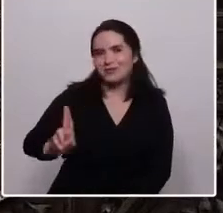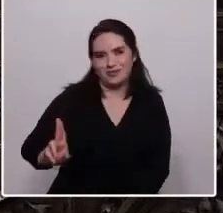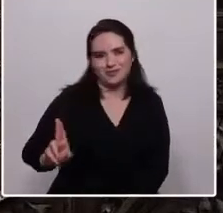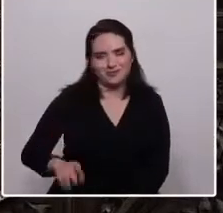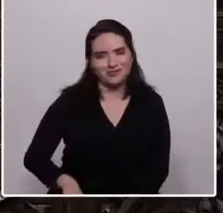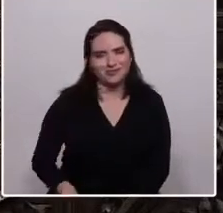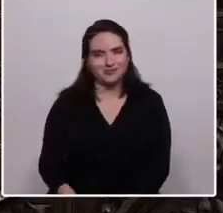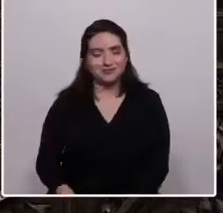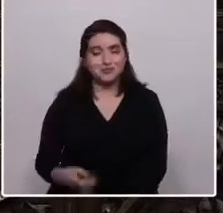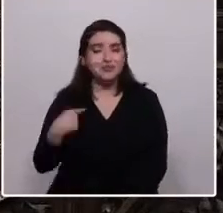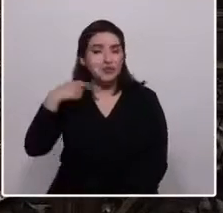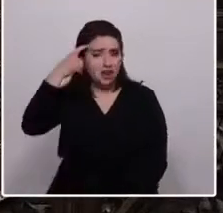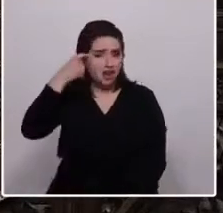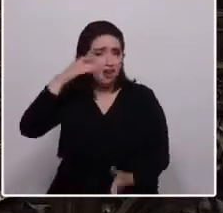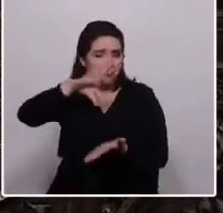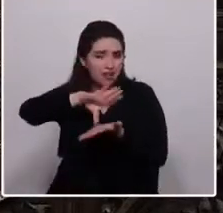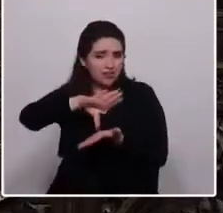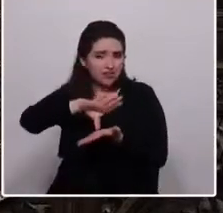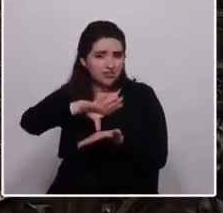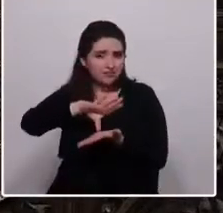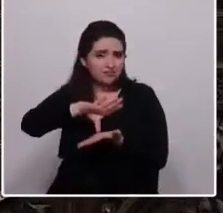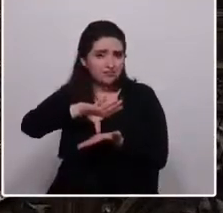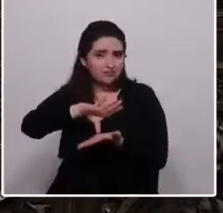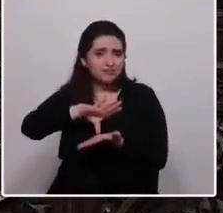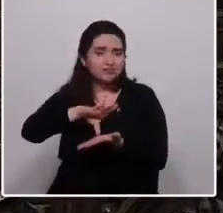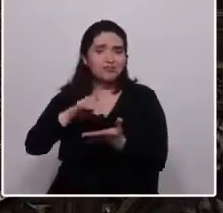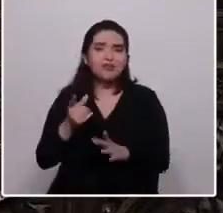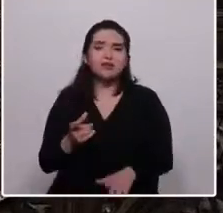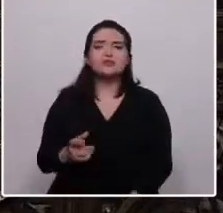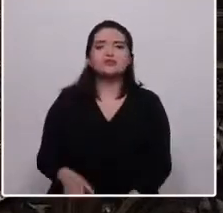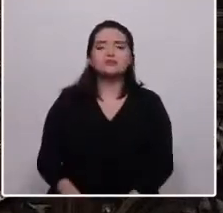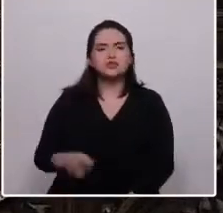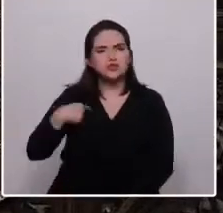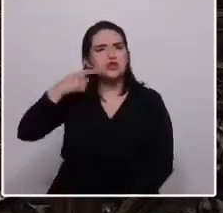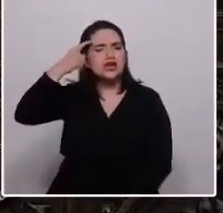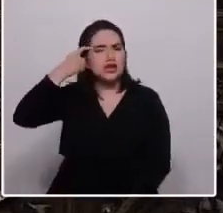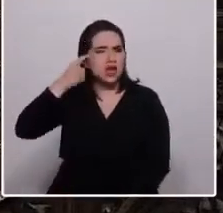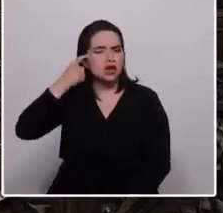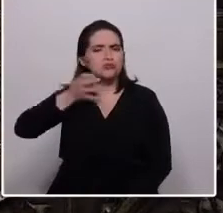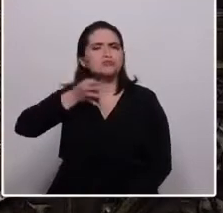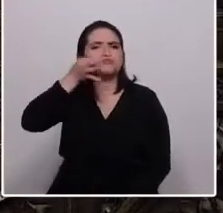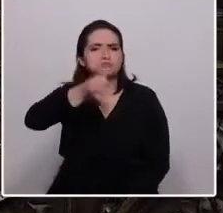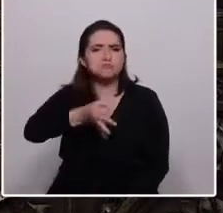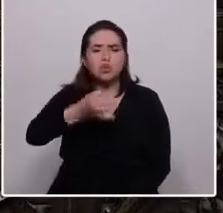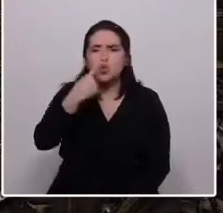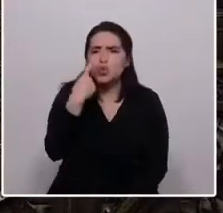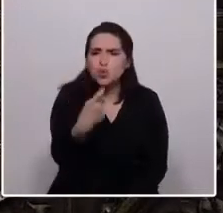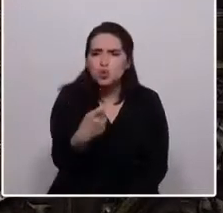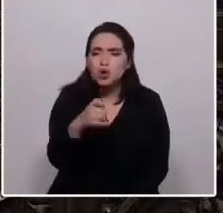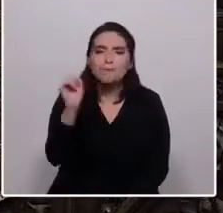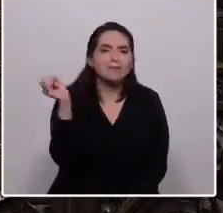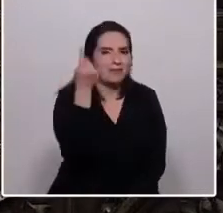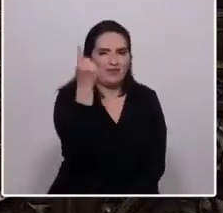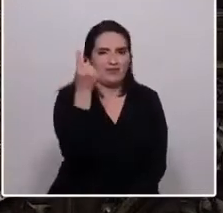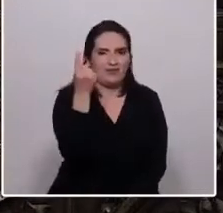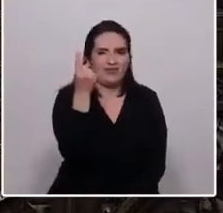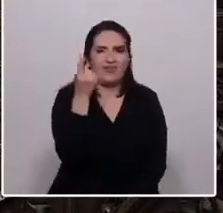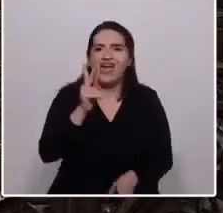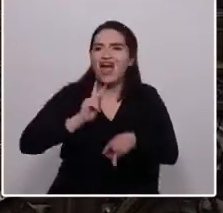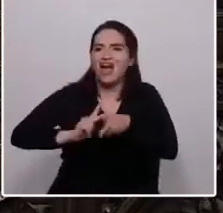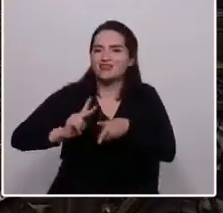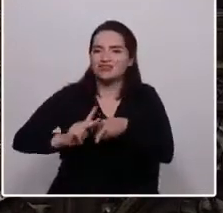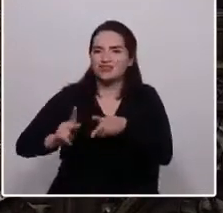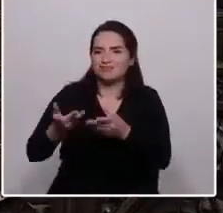Creo en el país construido en la palabra. Creo en la palabra, por muy dura que sea, como primer artefacto de acción y